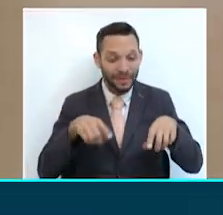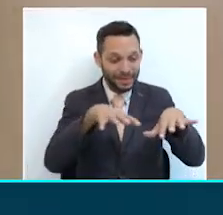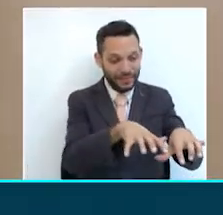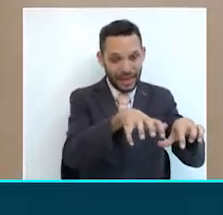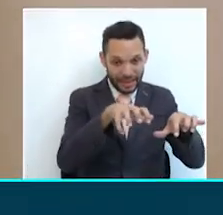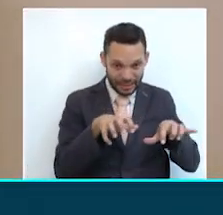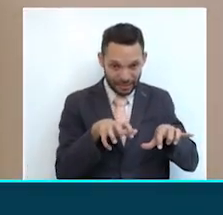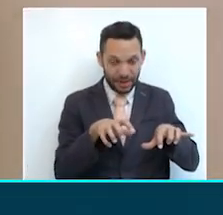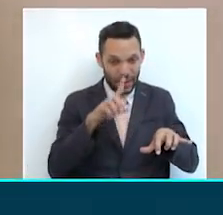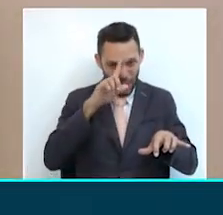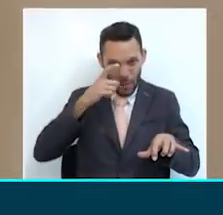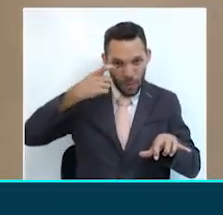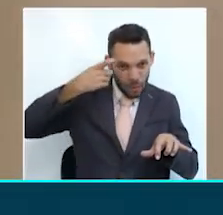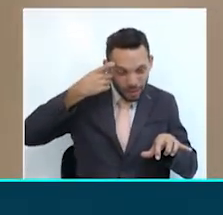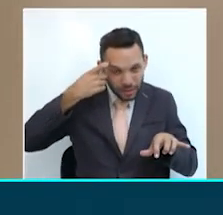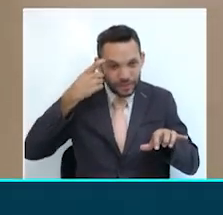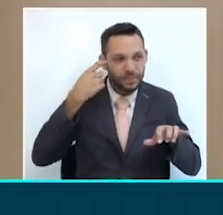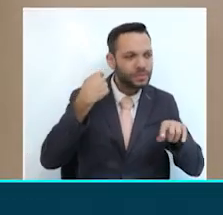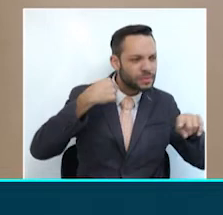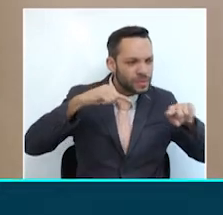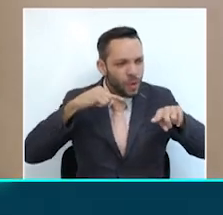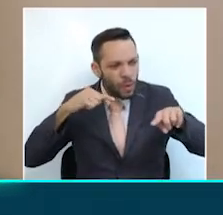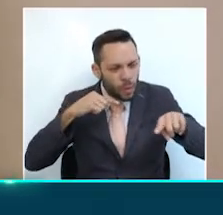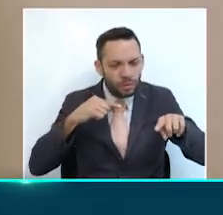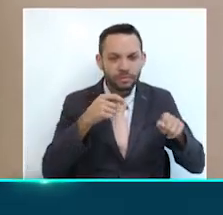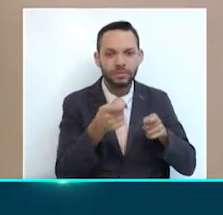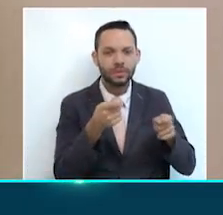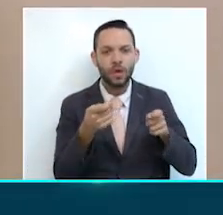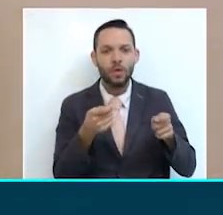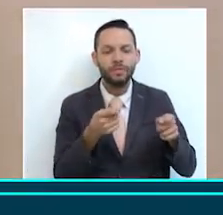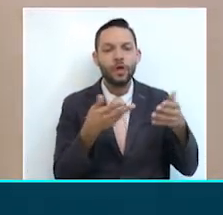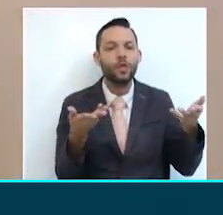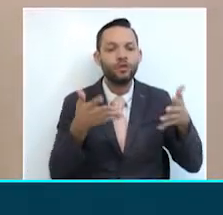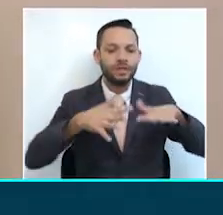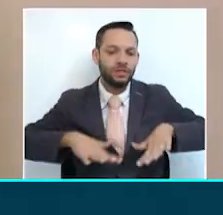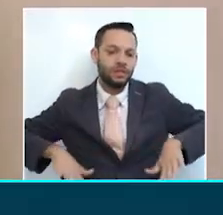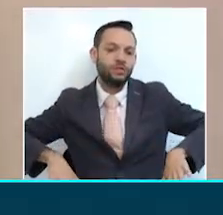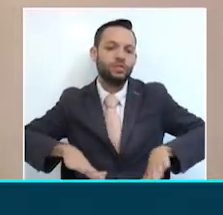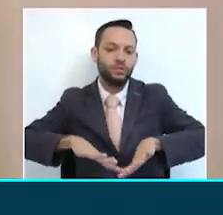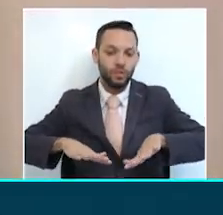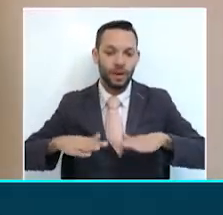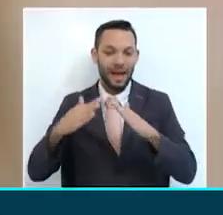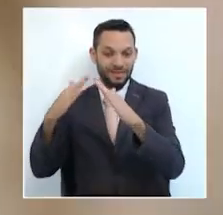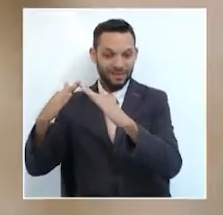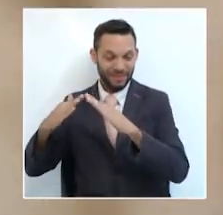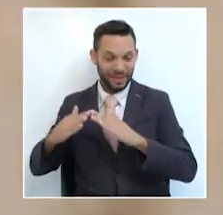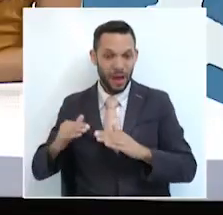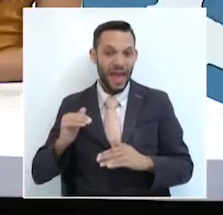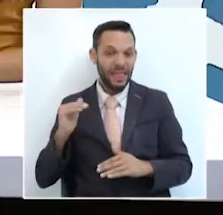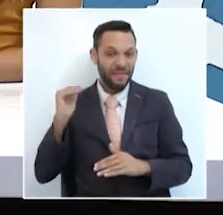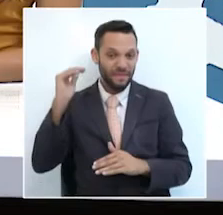administración la función de regular la prohibición del consumo de sustancias psicoactivas en las zonas comunes de las propiedades horizontales.